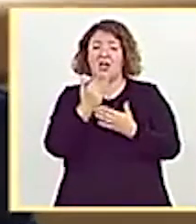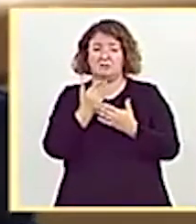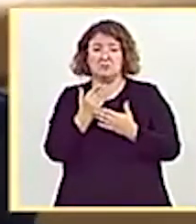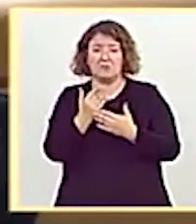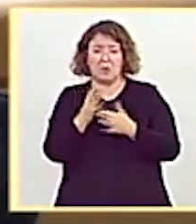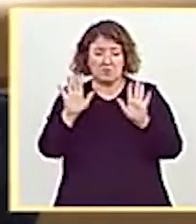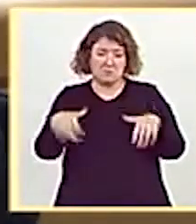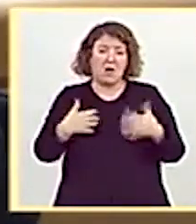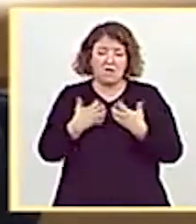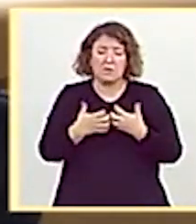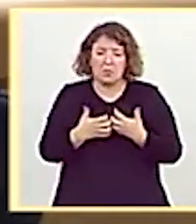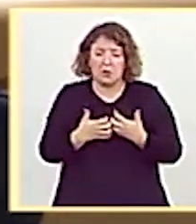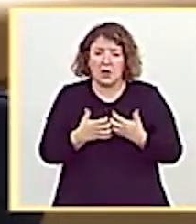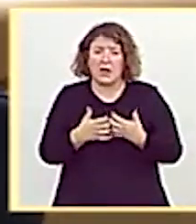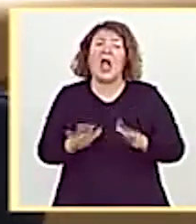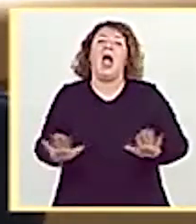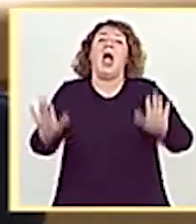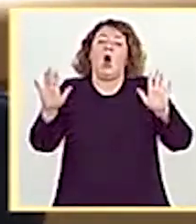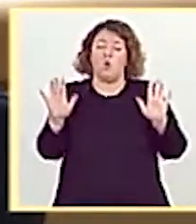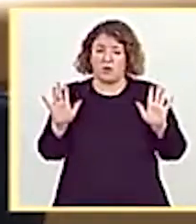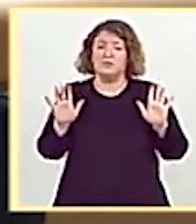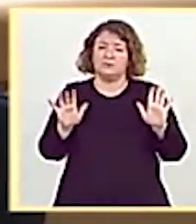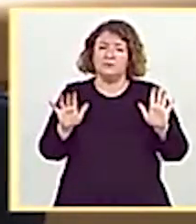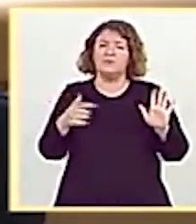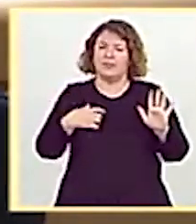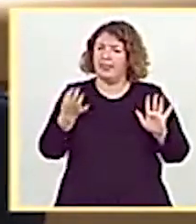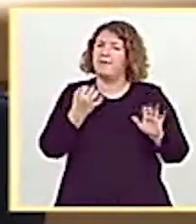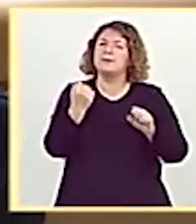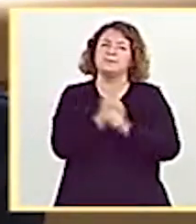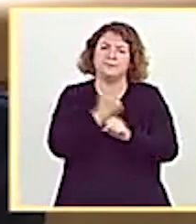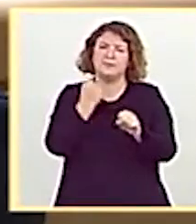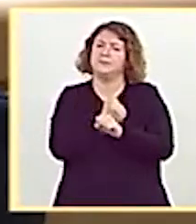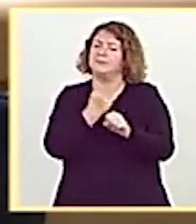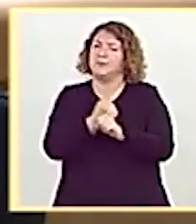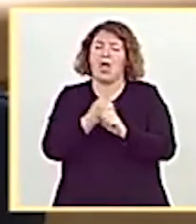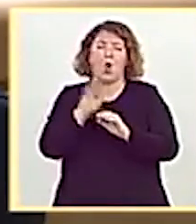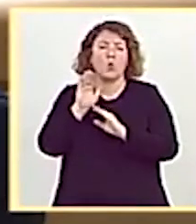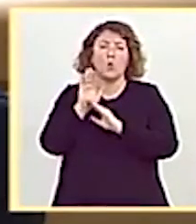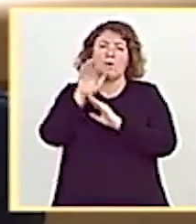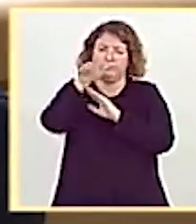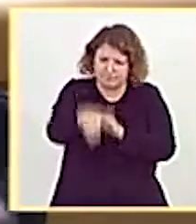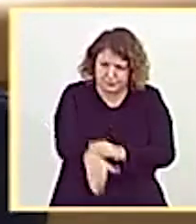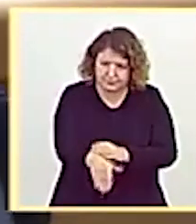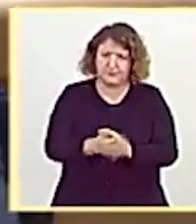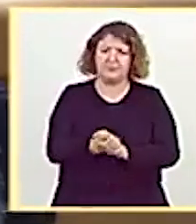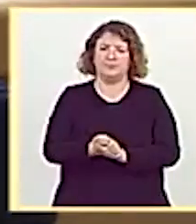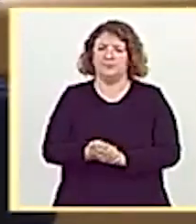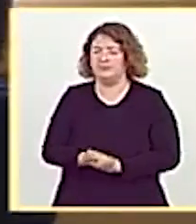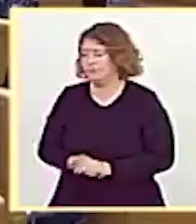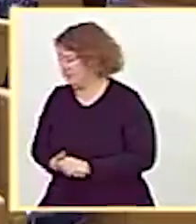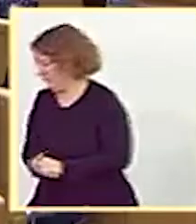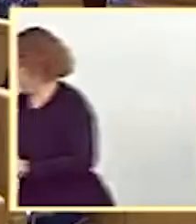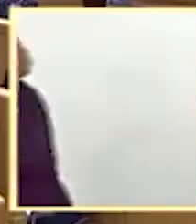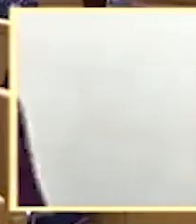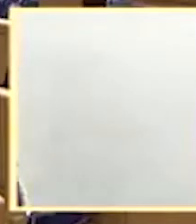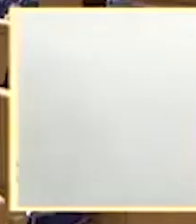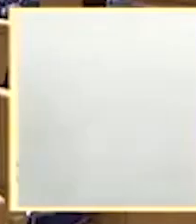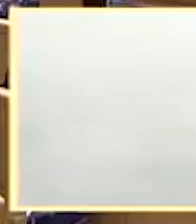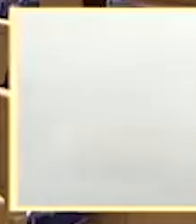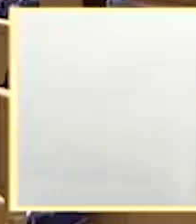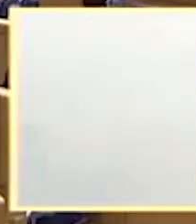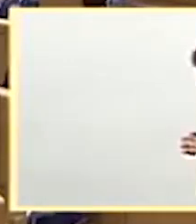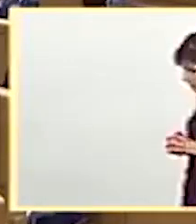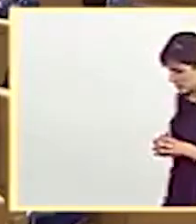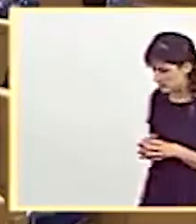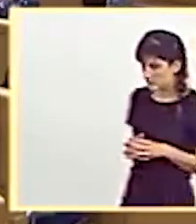funcionado razonablemente bien, aunque todavía hemos de trabajar mucho más para doblegar la curva. Muchas gracias, señoría. Gracias, señor ministro.